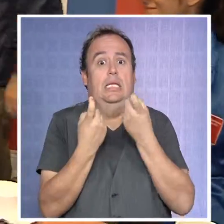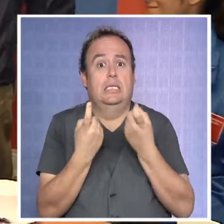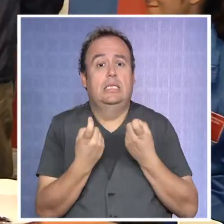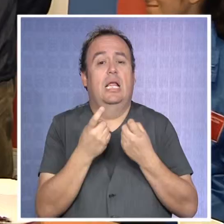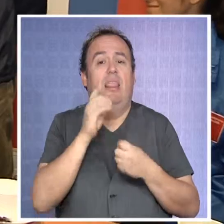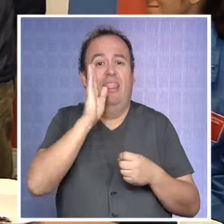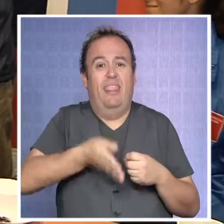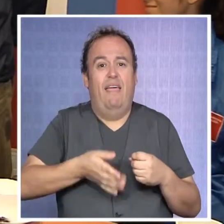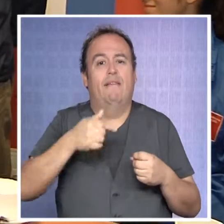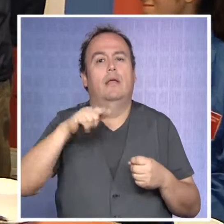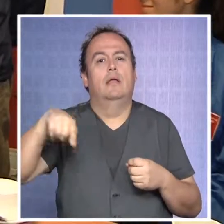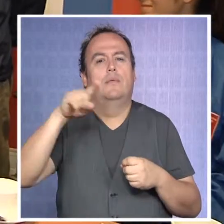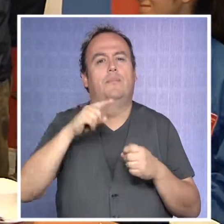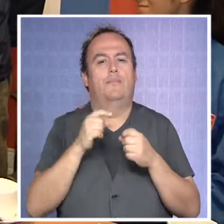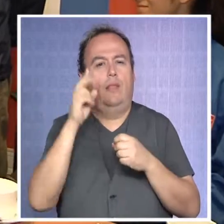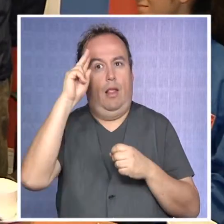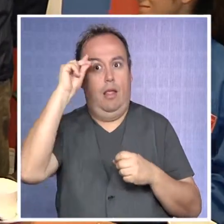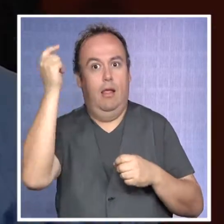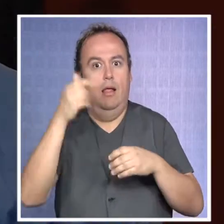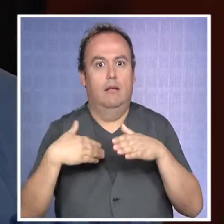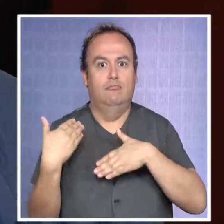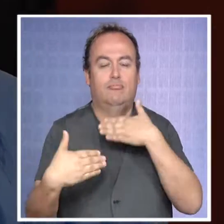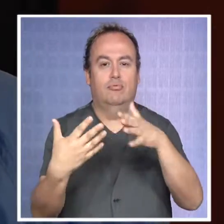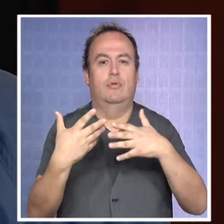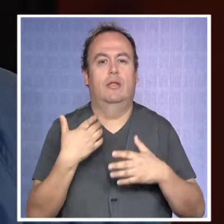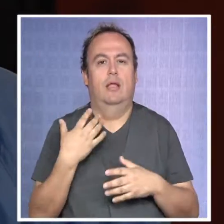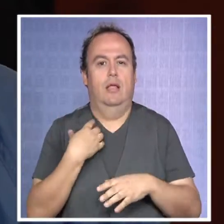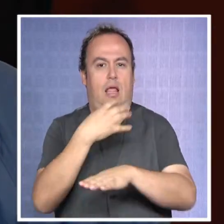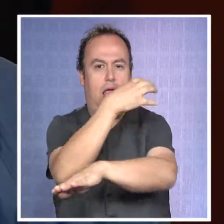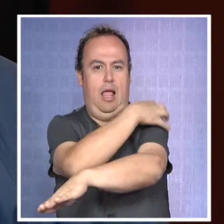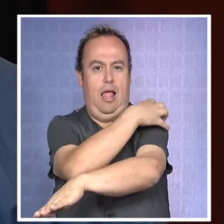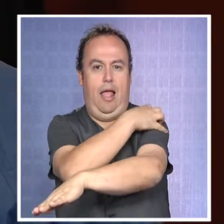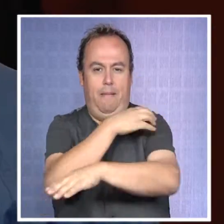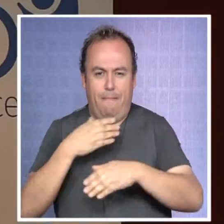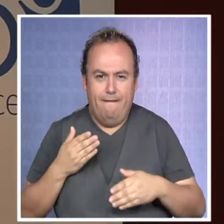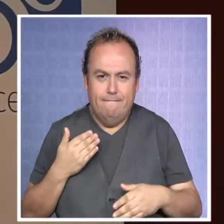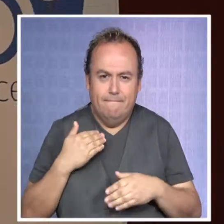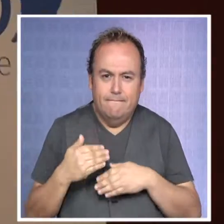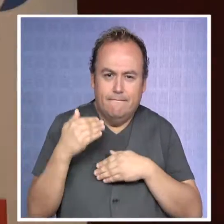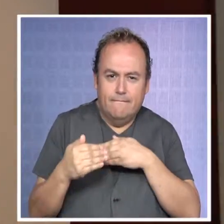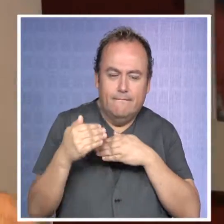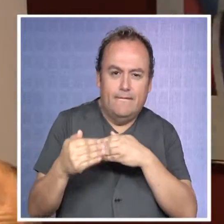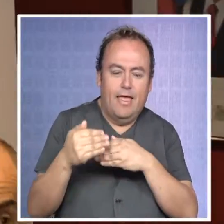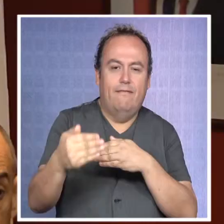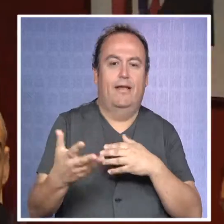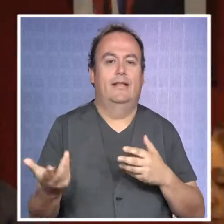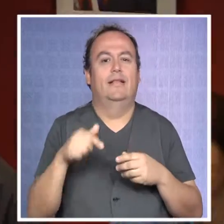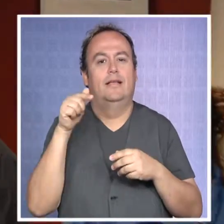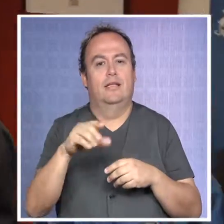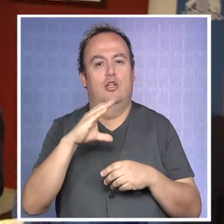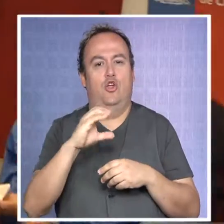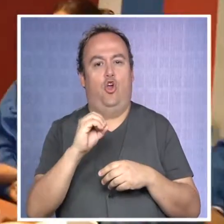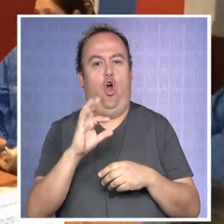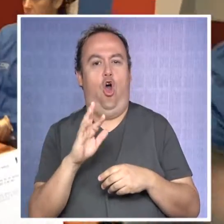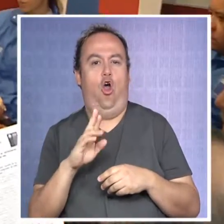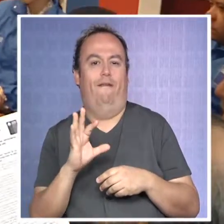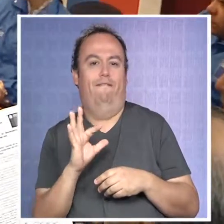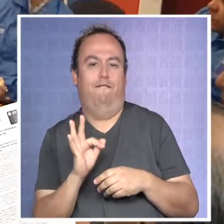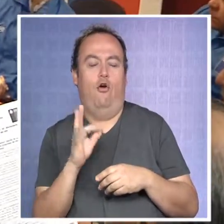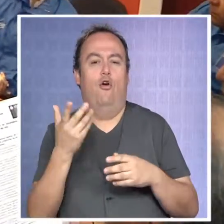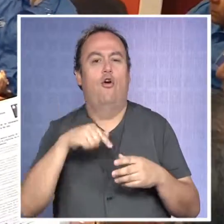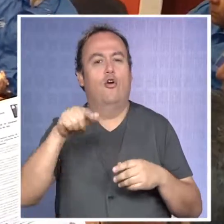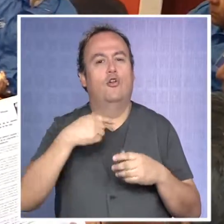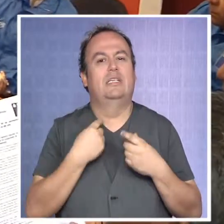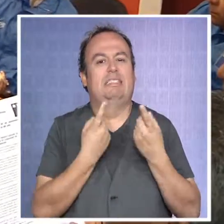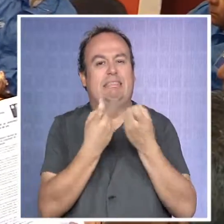tener grandes emprendedores que le den capacidad a esta región de seguir avanzando. Las acciones de Corfo están orientadas a generar capacidades